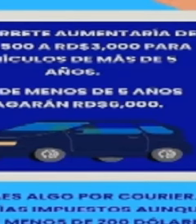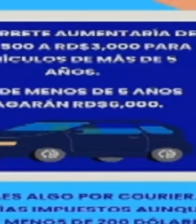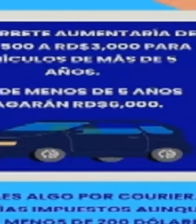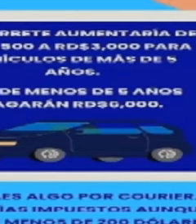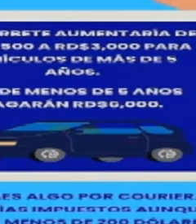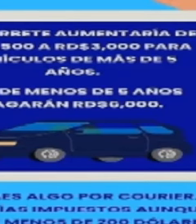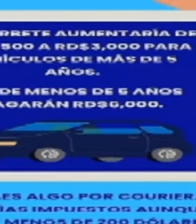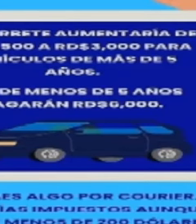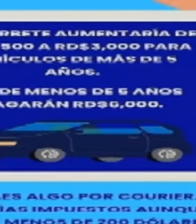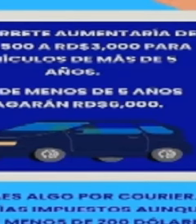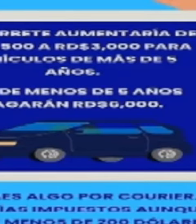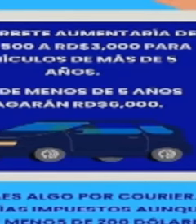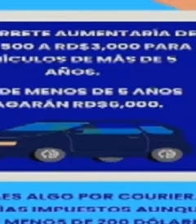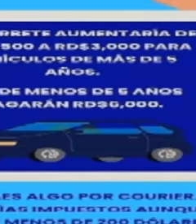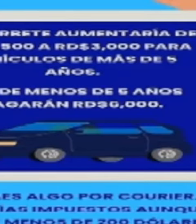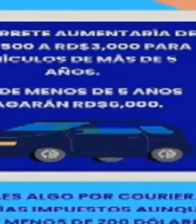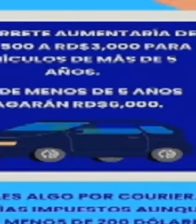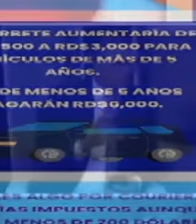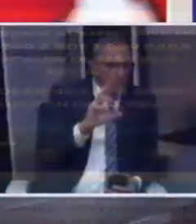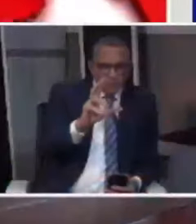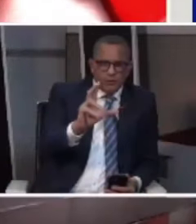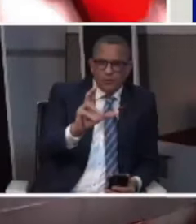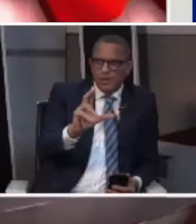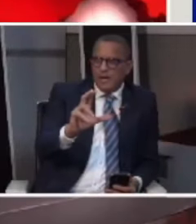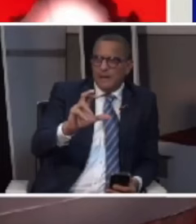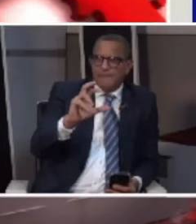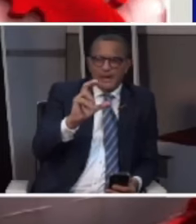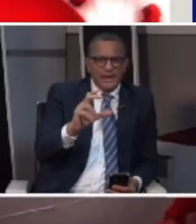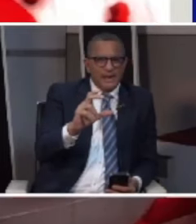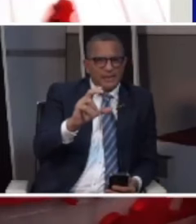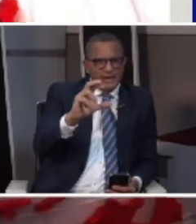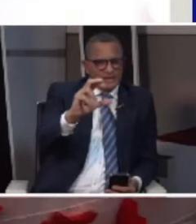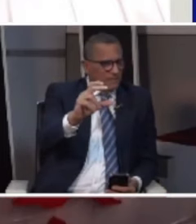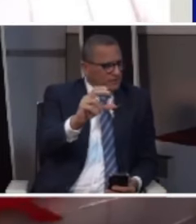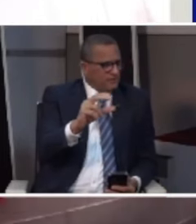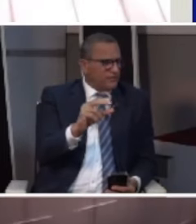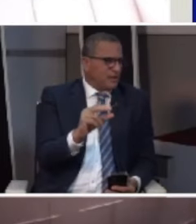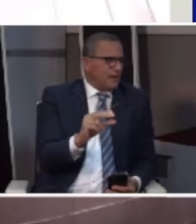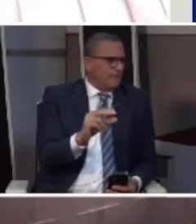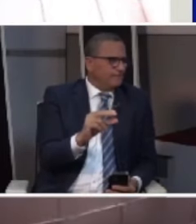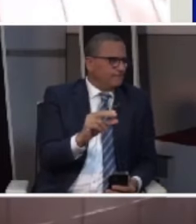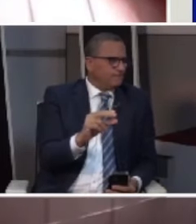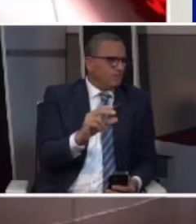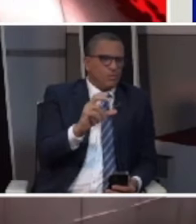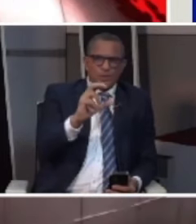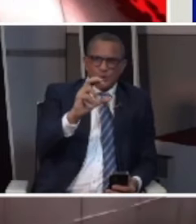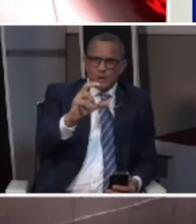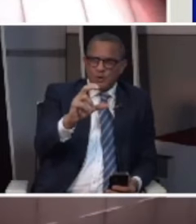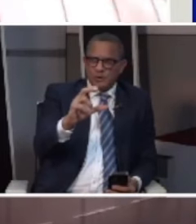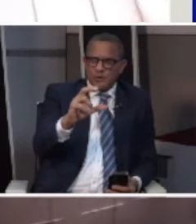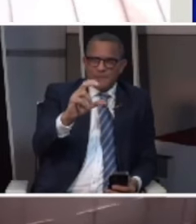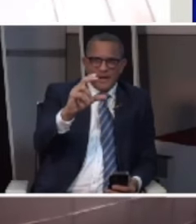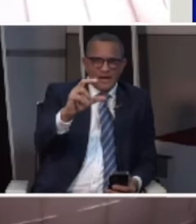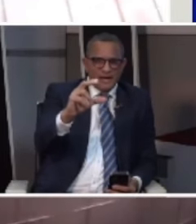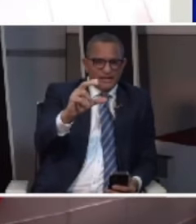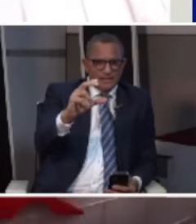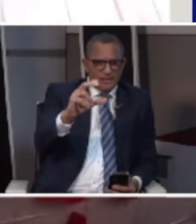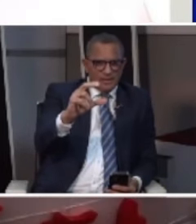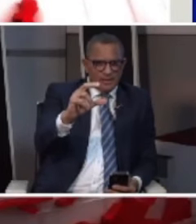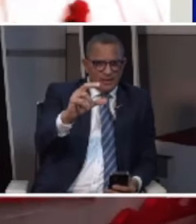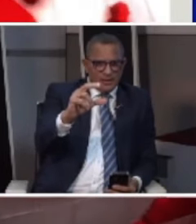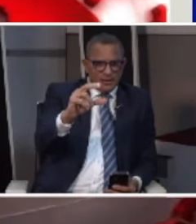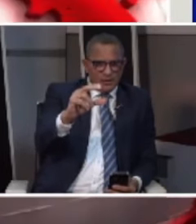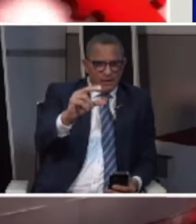reforma tres, cuatro aspectos fundamentales. Uno, bajar el déficit fiscal. Dos, bajar